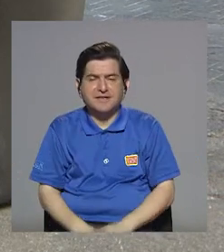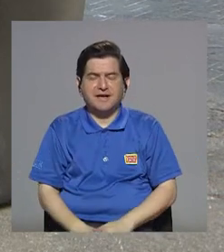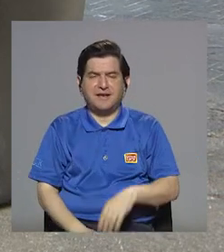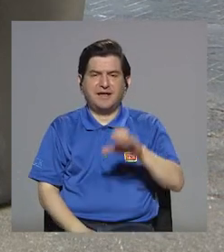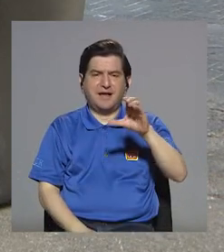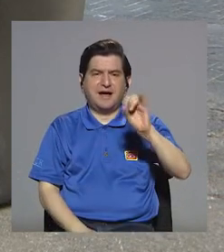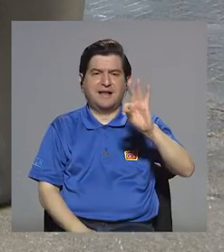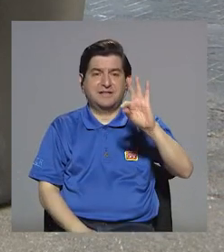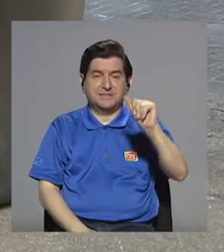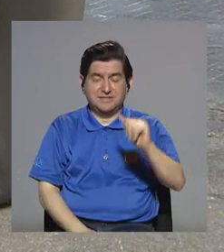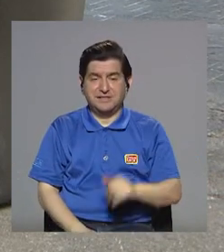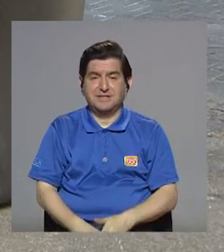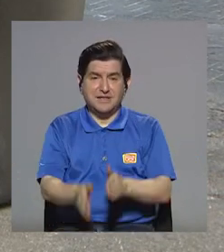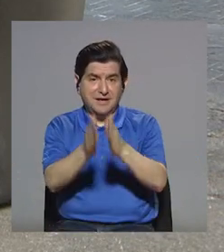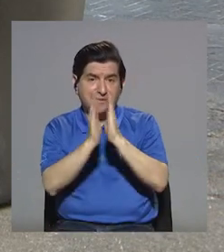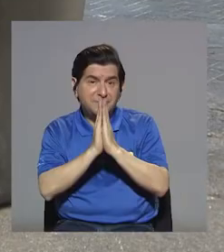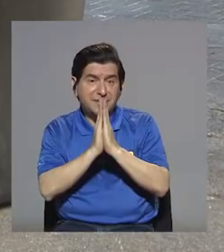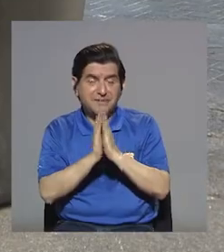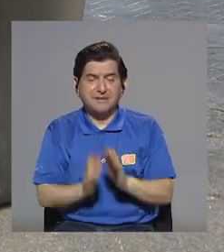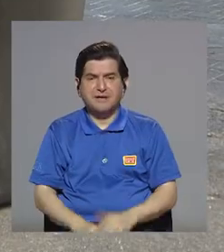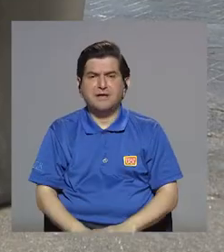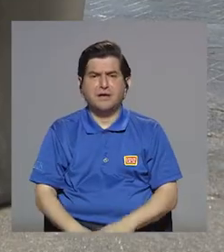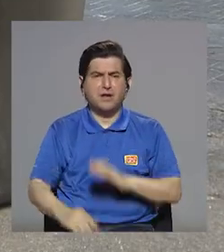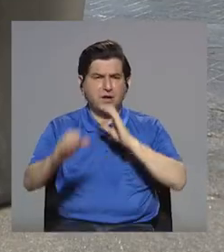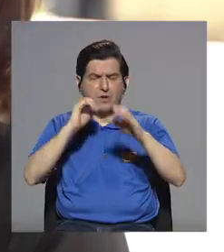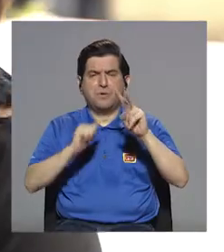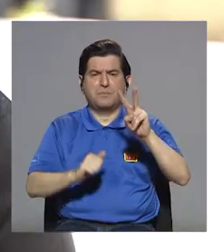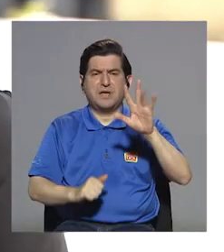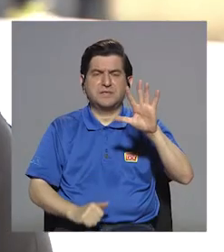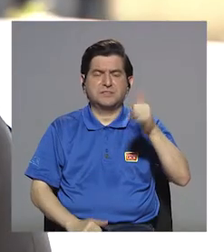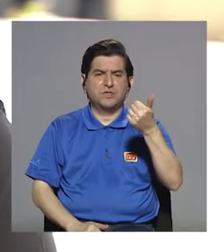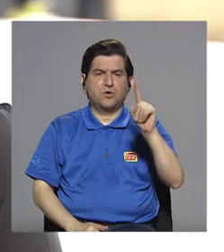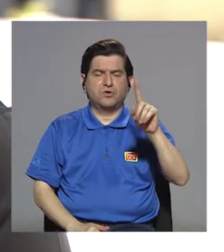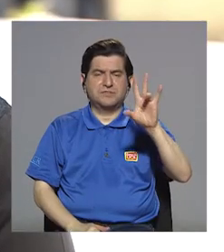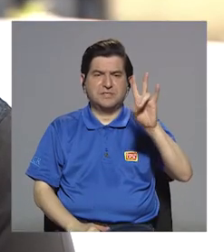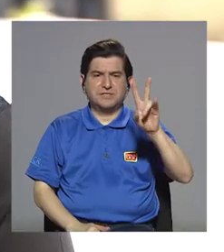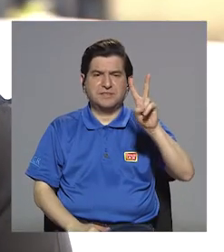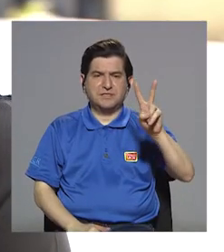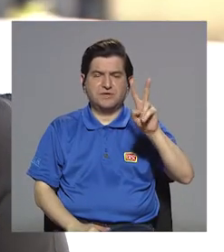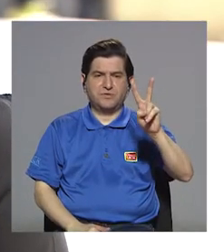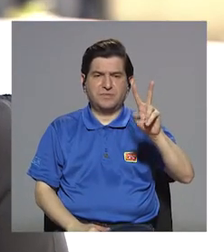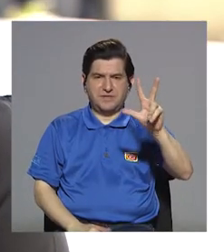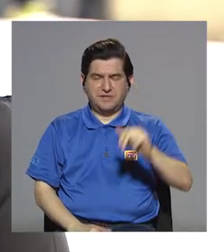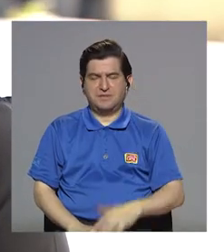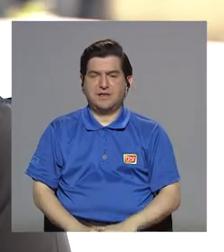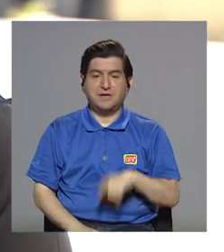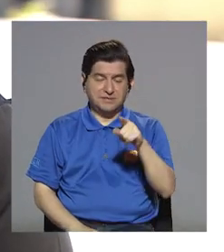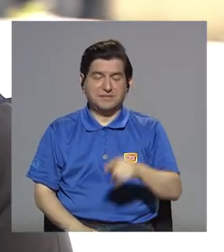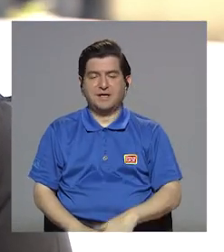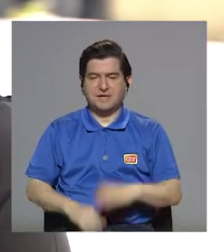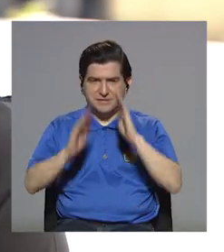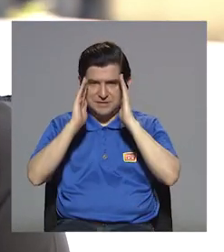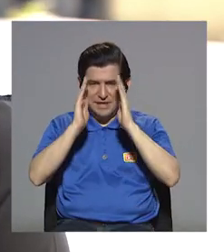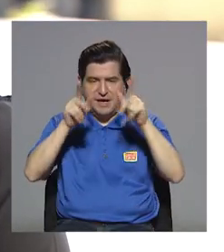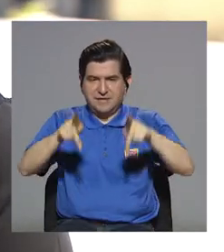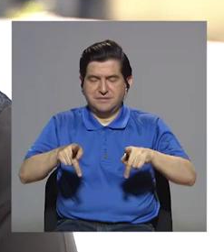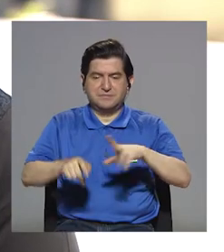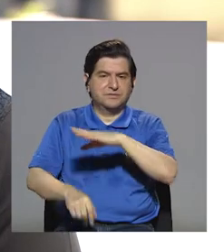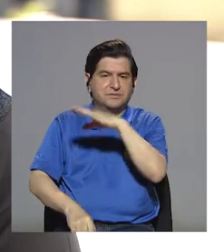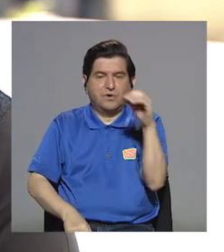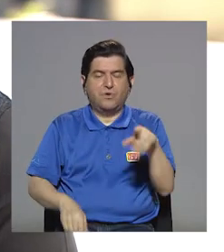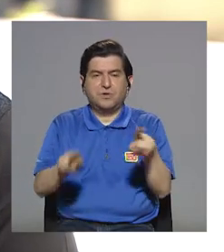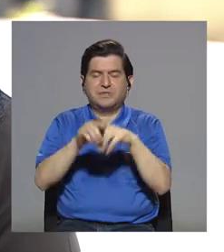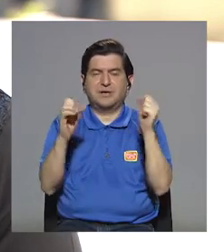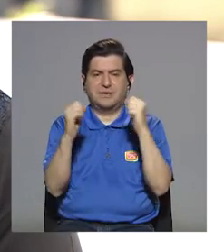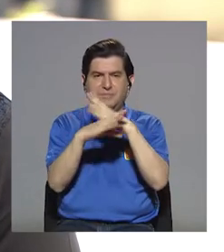con el cita, digamos, para...? El cita, pueden comunicarse al 2511-7223, que es a la recepción, o